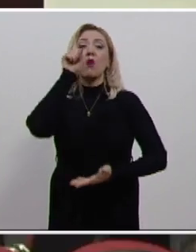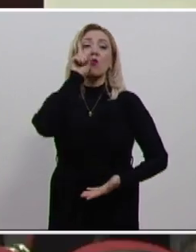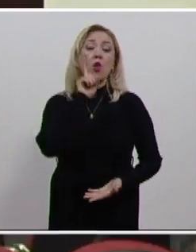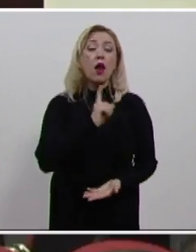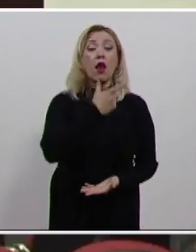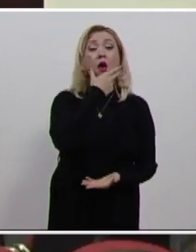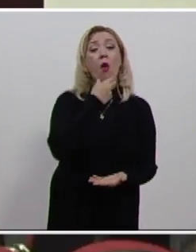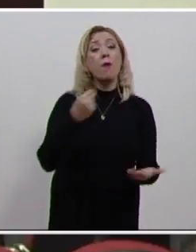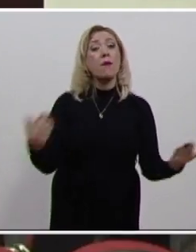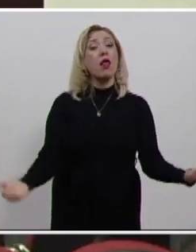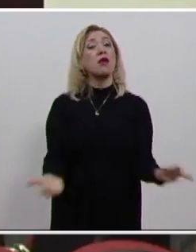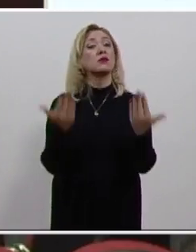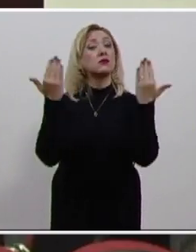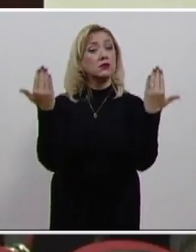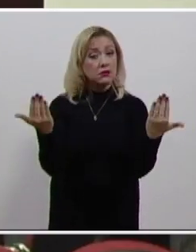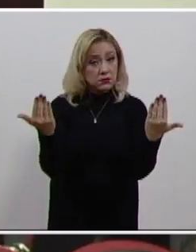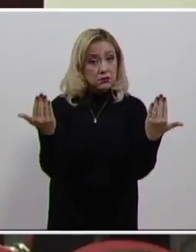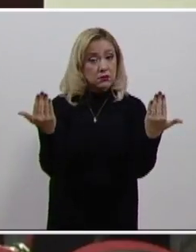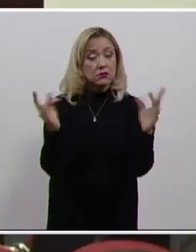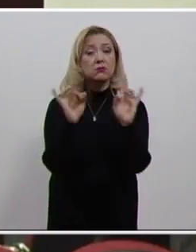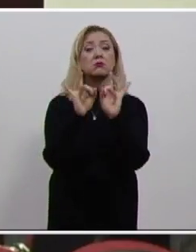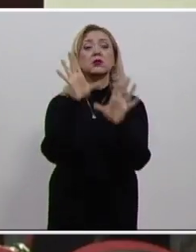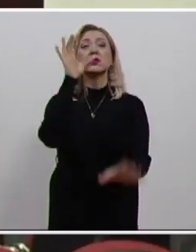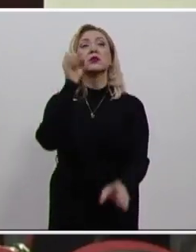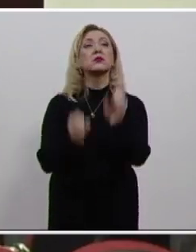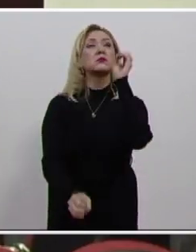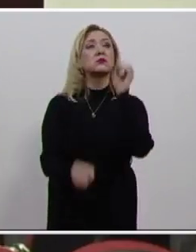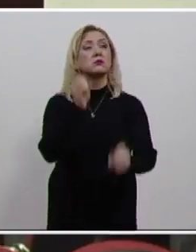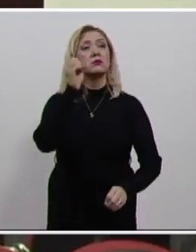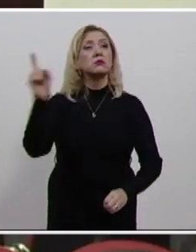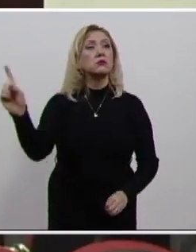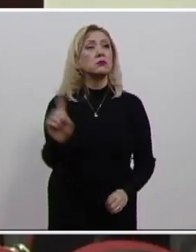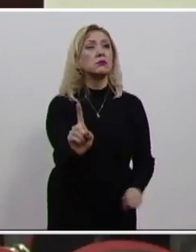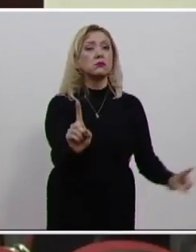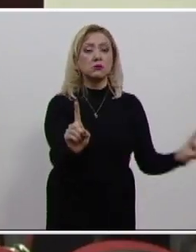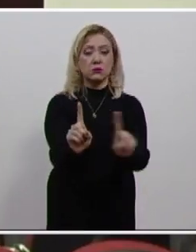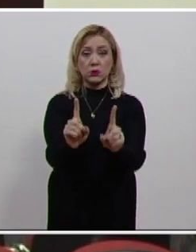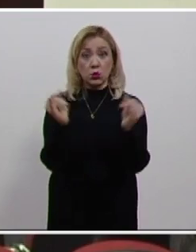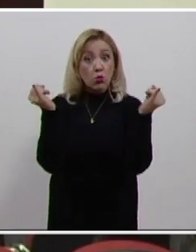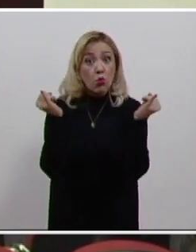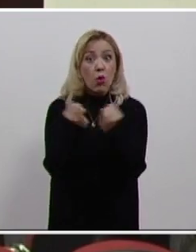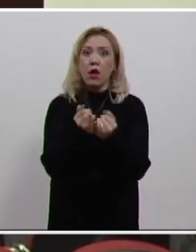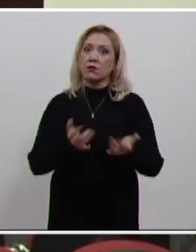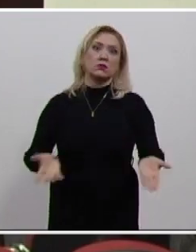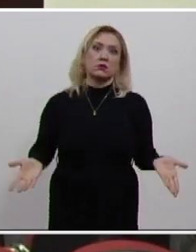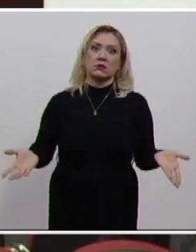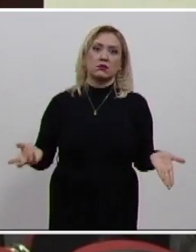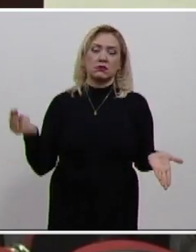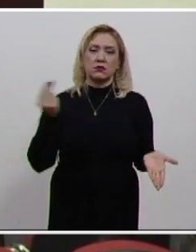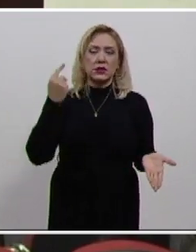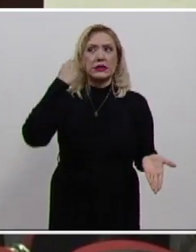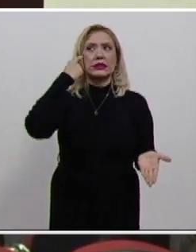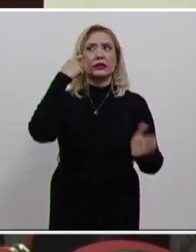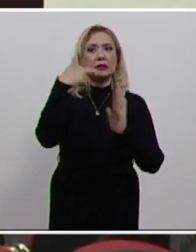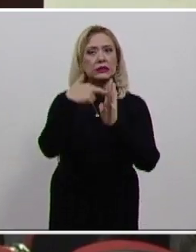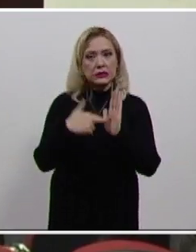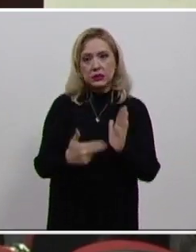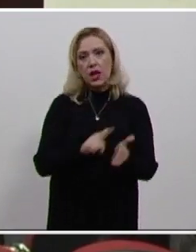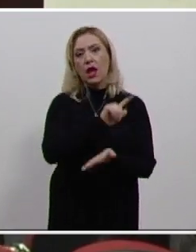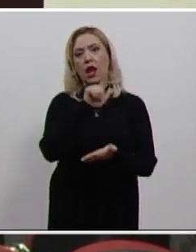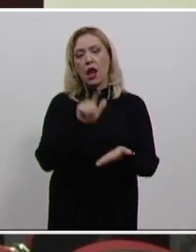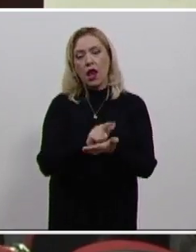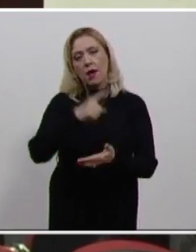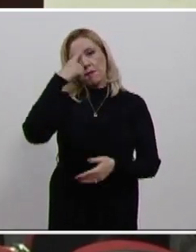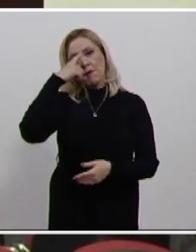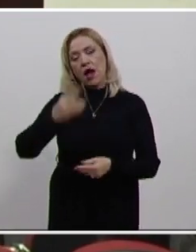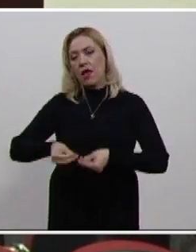hombres involucrados en un proceso judicial. Dijo que es indispensable impulsar políticas públicas que permitan transversalizar